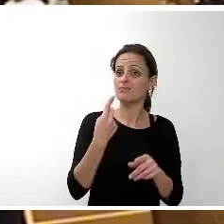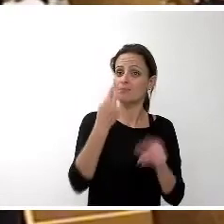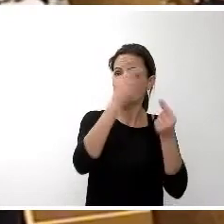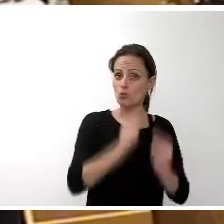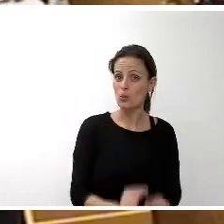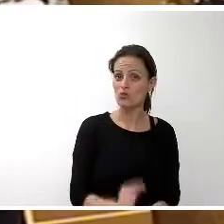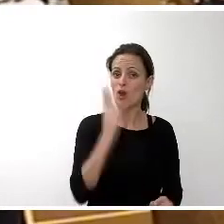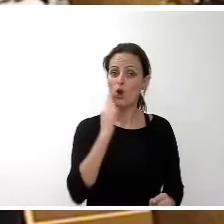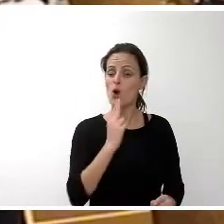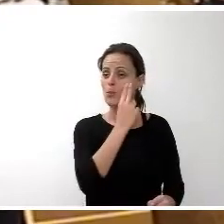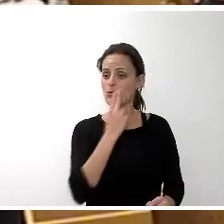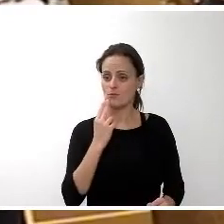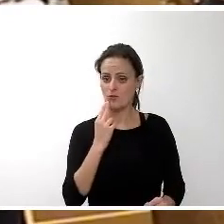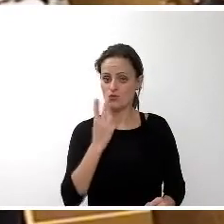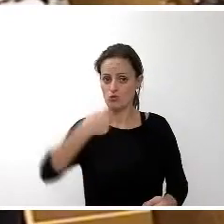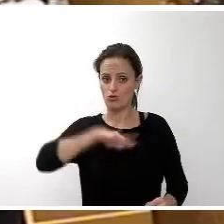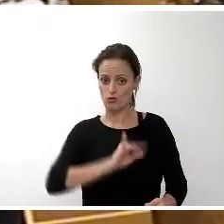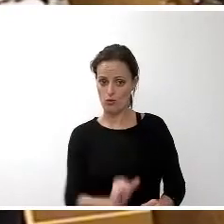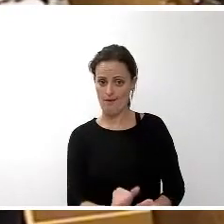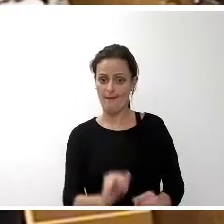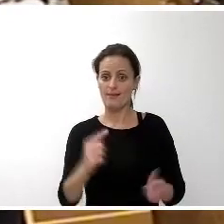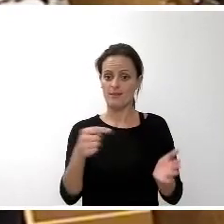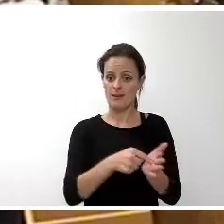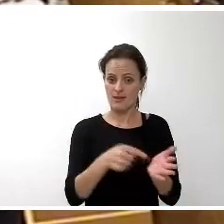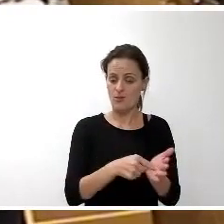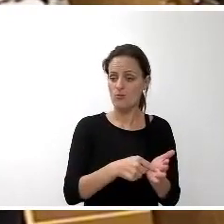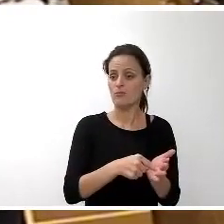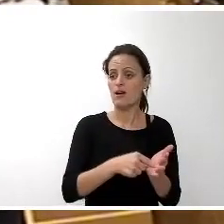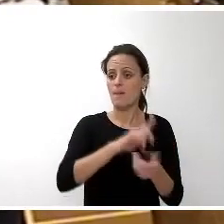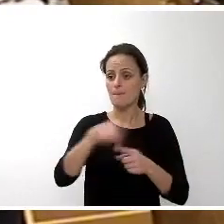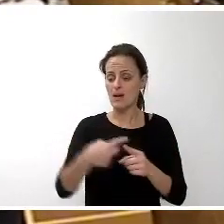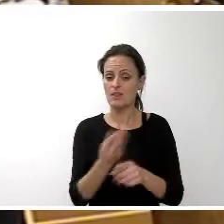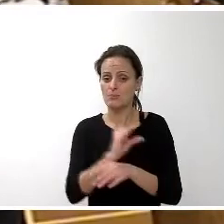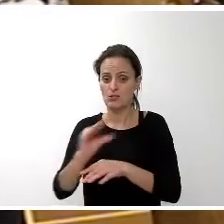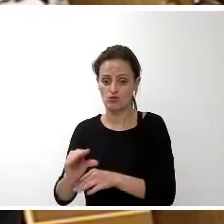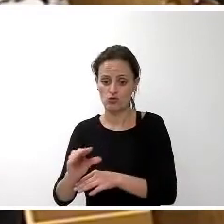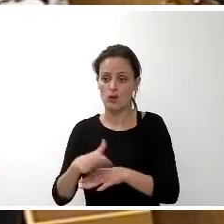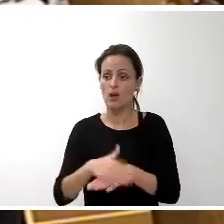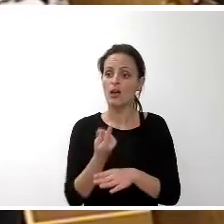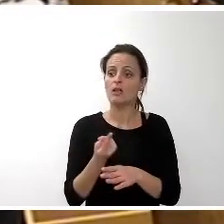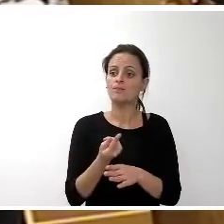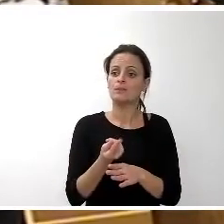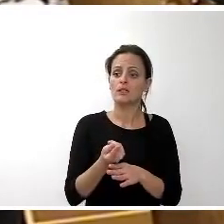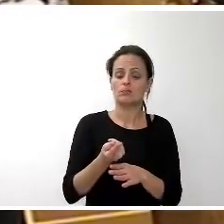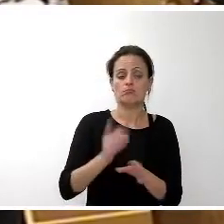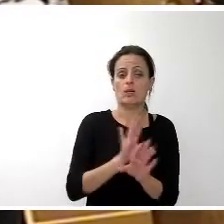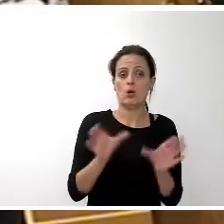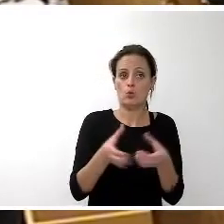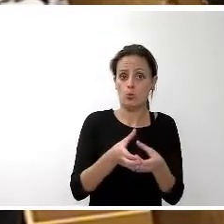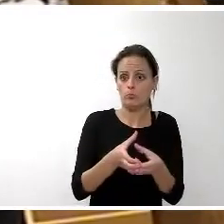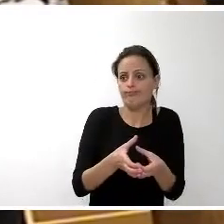presupuesto en el que los tres pilares fundamentales para este grupo de gobierno son atendidos de manera prioritaria